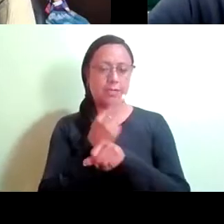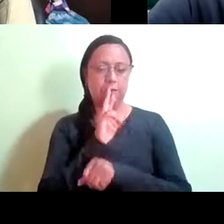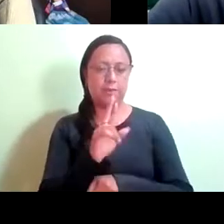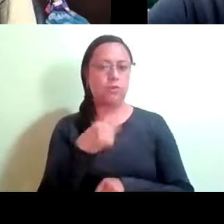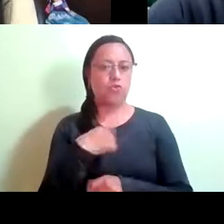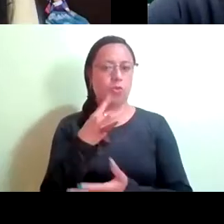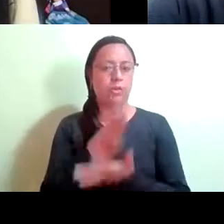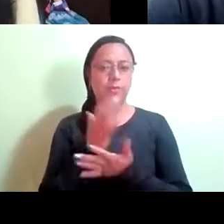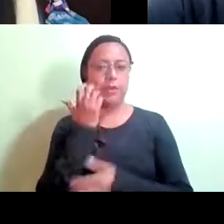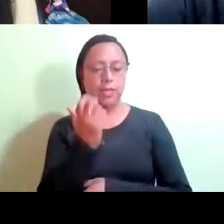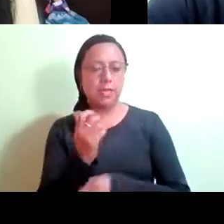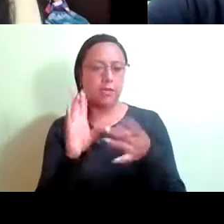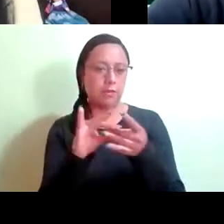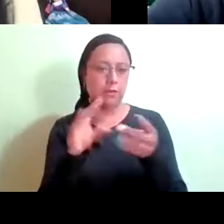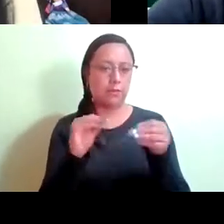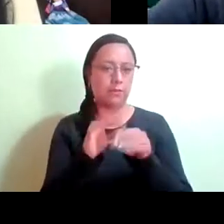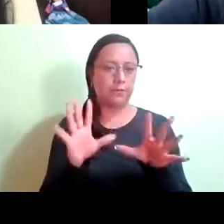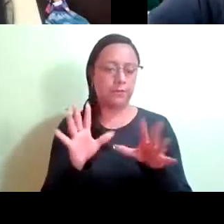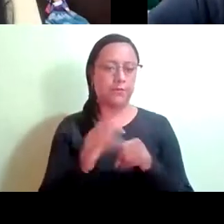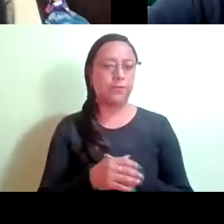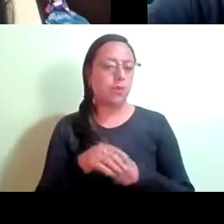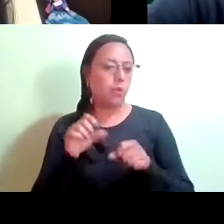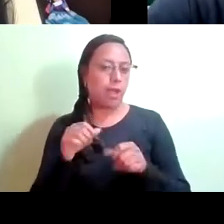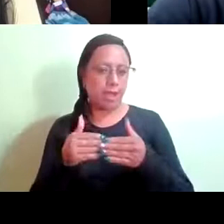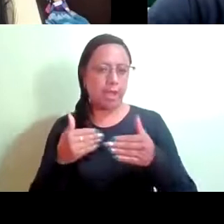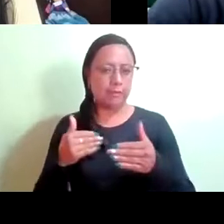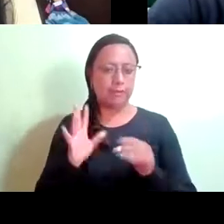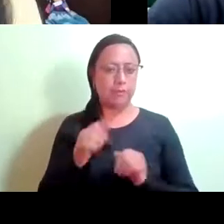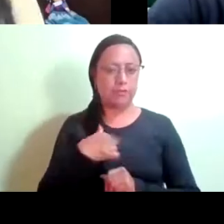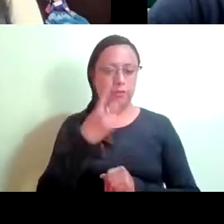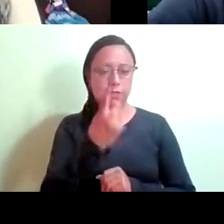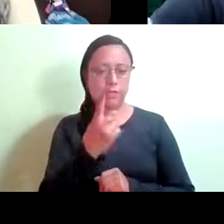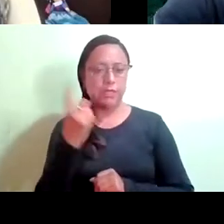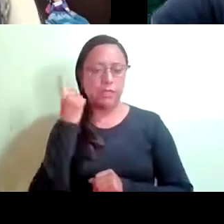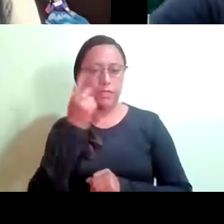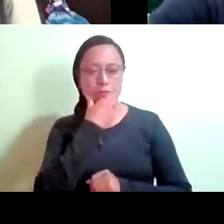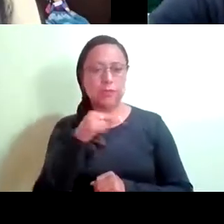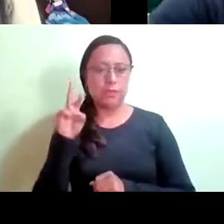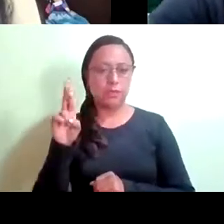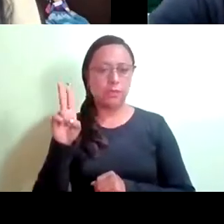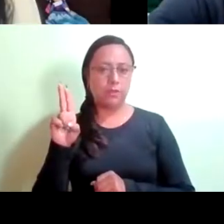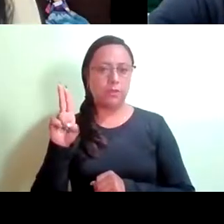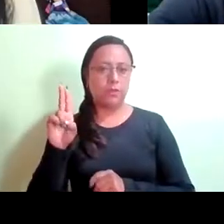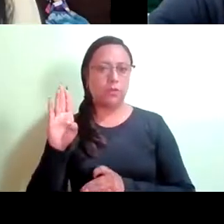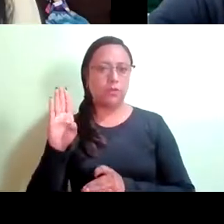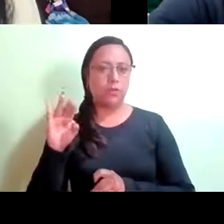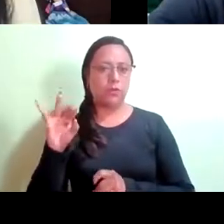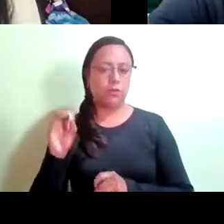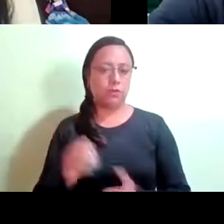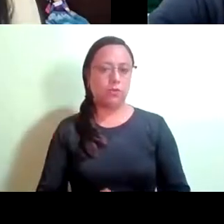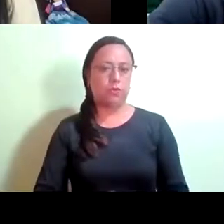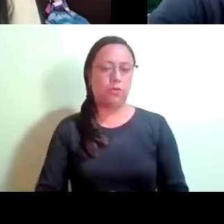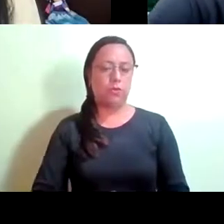quiero puntualizar lo que le comentaba a las ideas del diputado Ricardo Rubio, eh, me parece que no es un, no es un tema